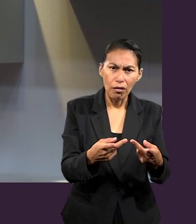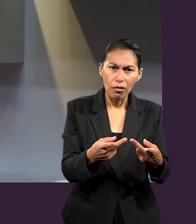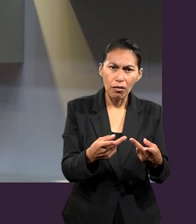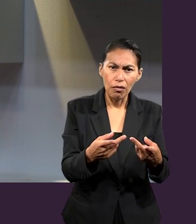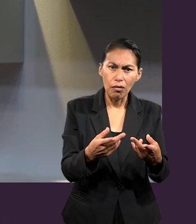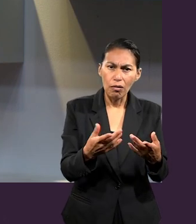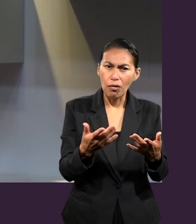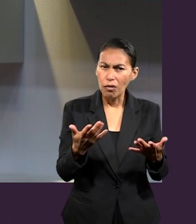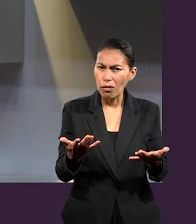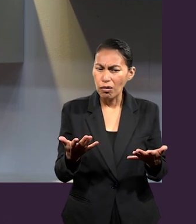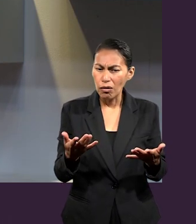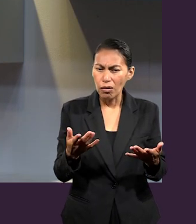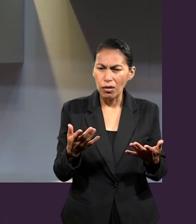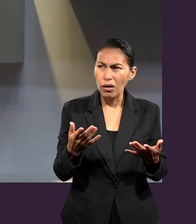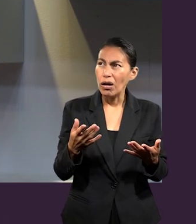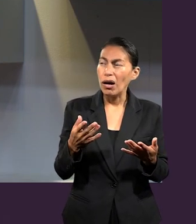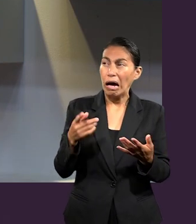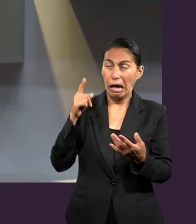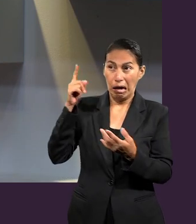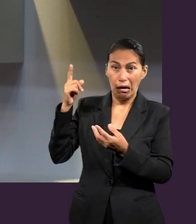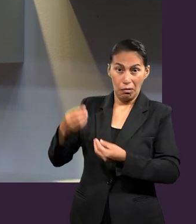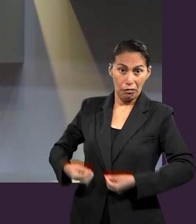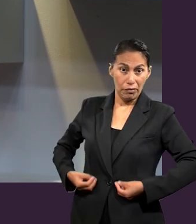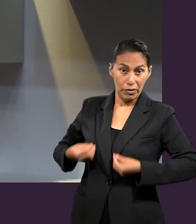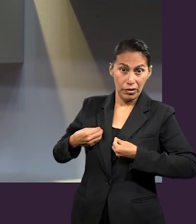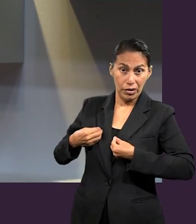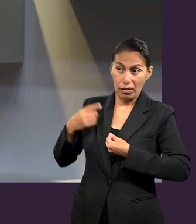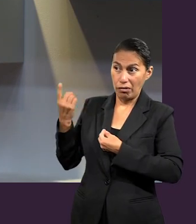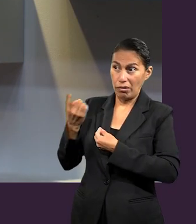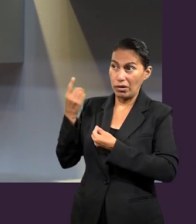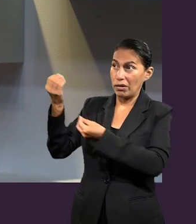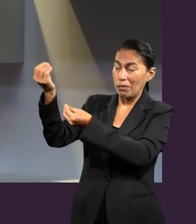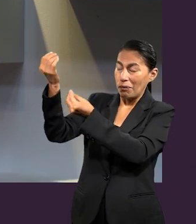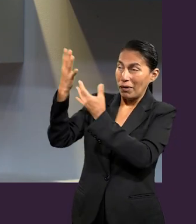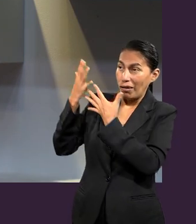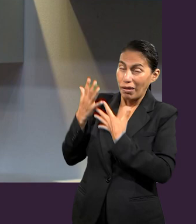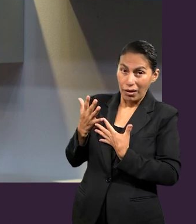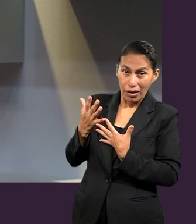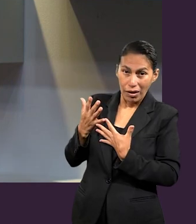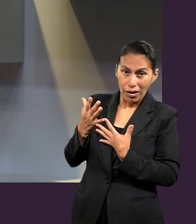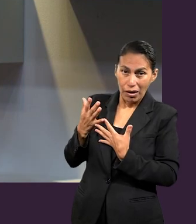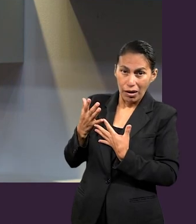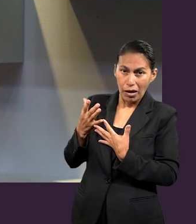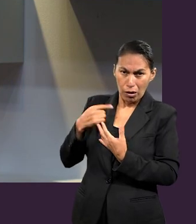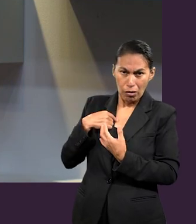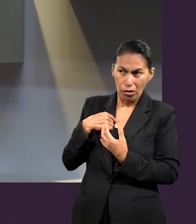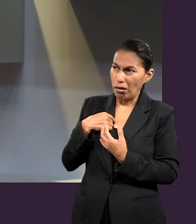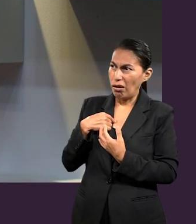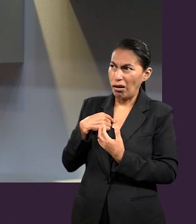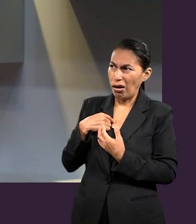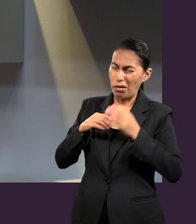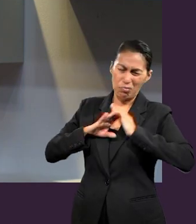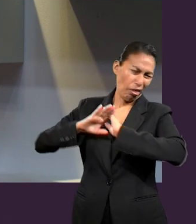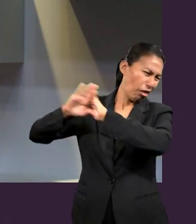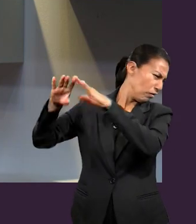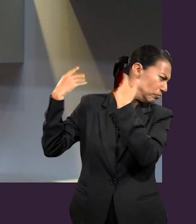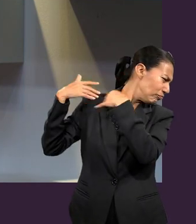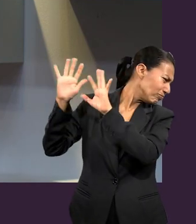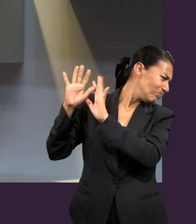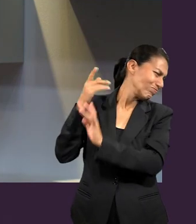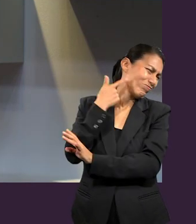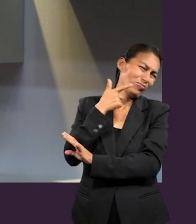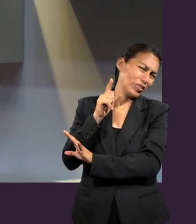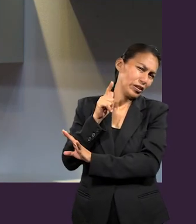en ello viene vida eterna, ¿no? Y el regalo se te da, pero si tú no lo aceptas, no lo usas,